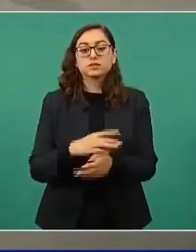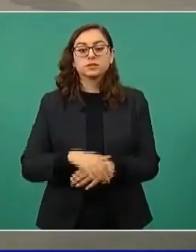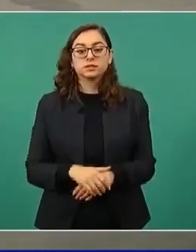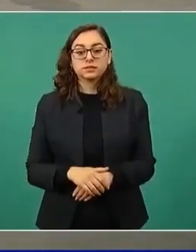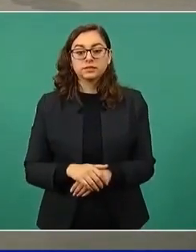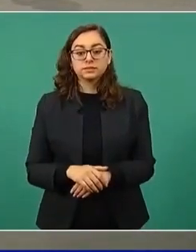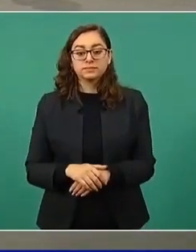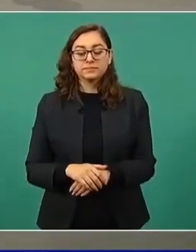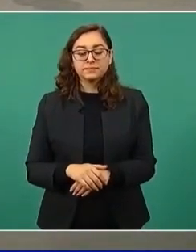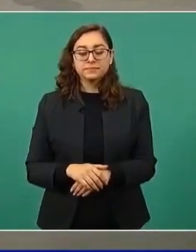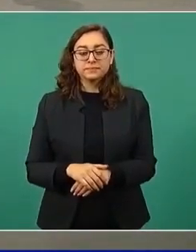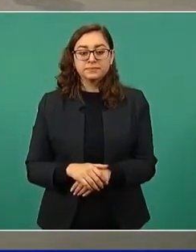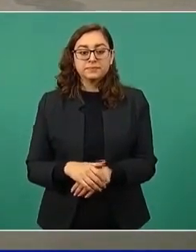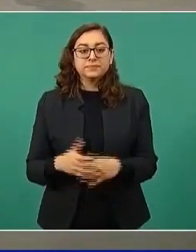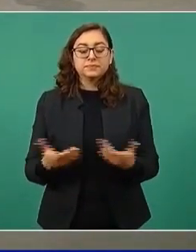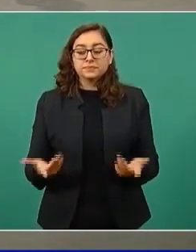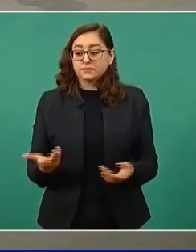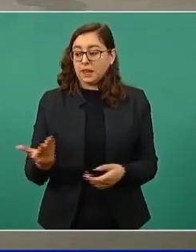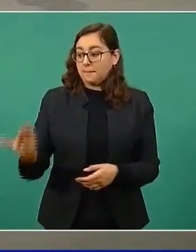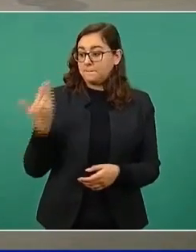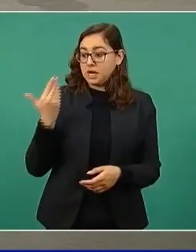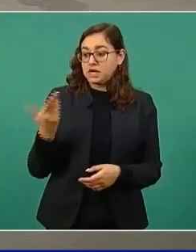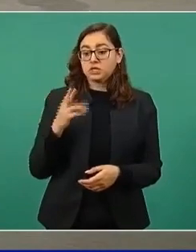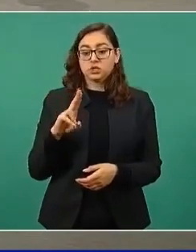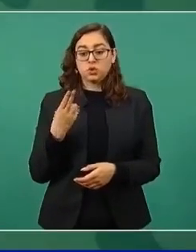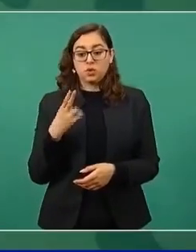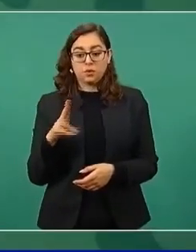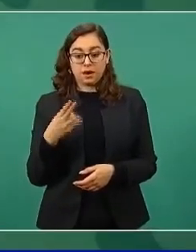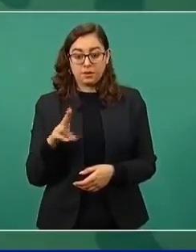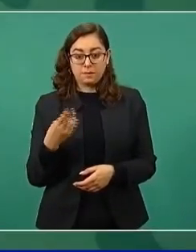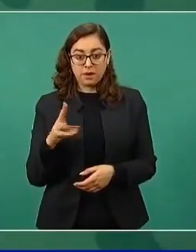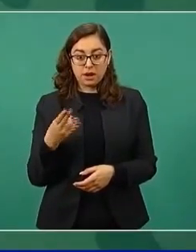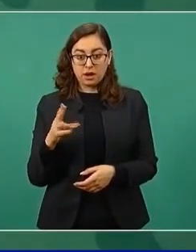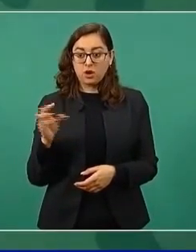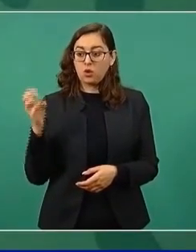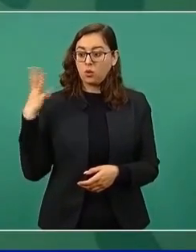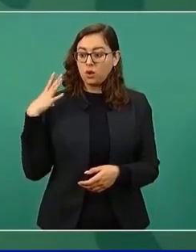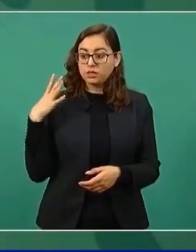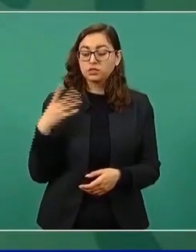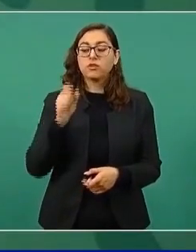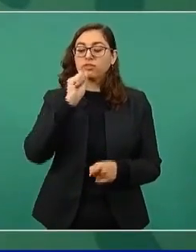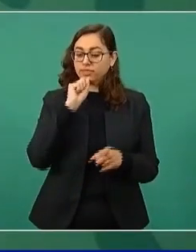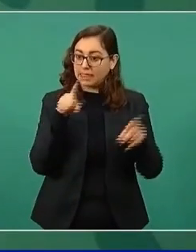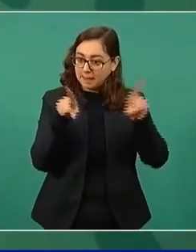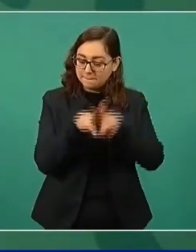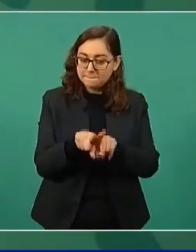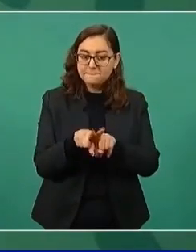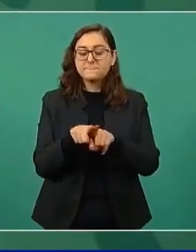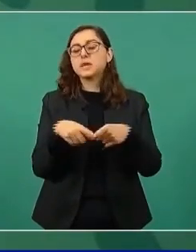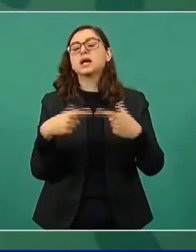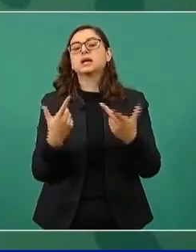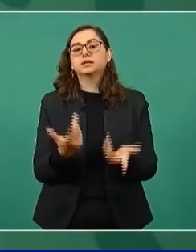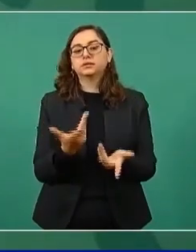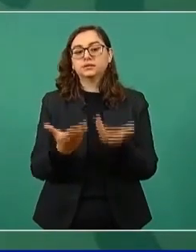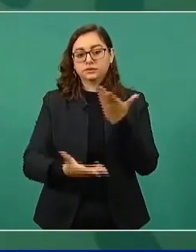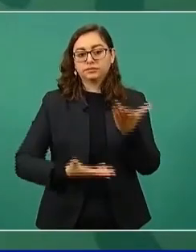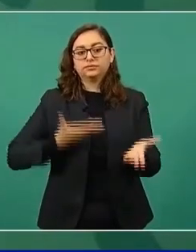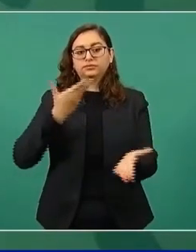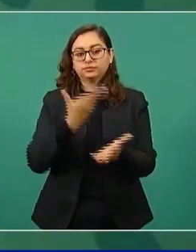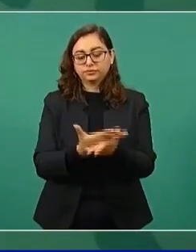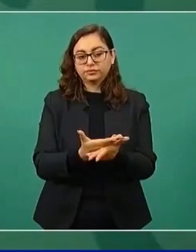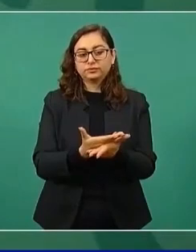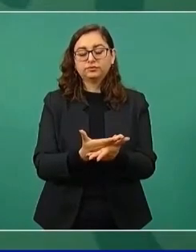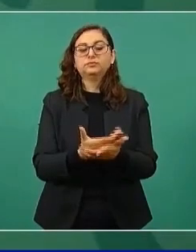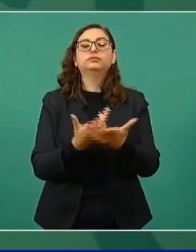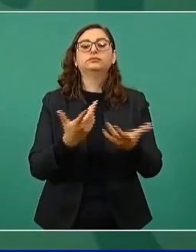planteé en noviembre, que fui a Washington en la reunión bilateral con el